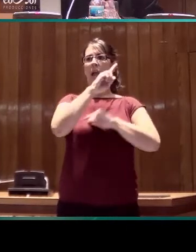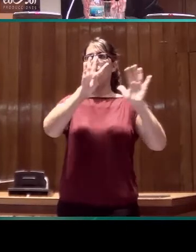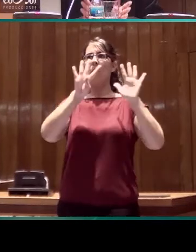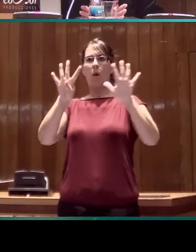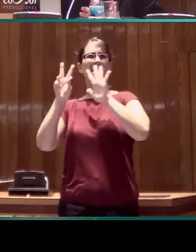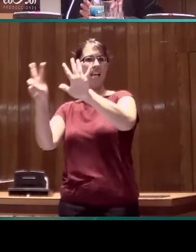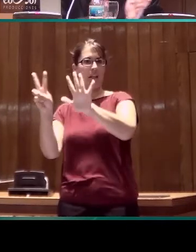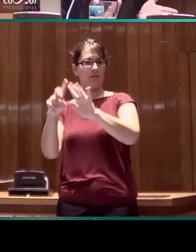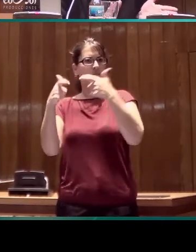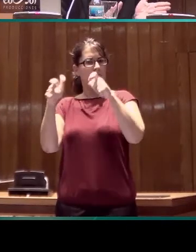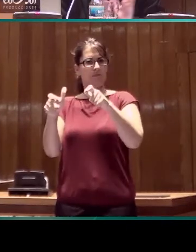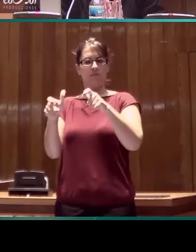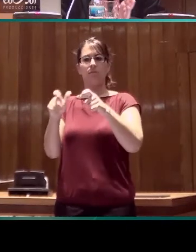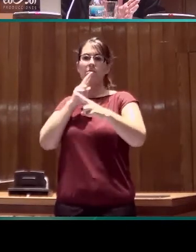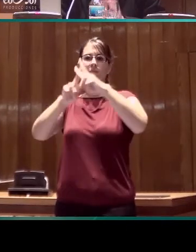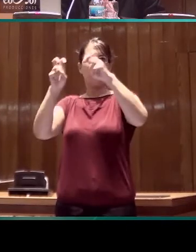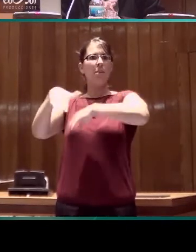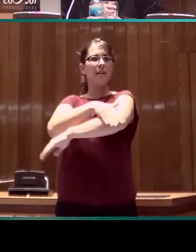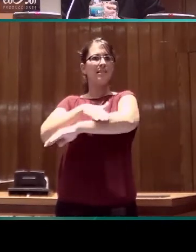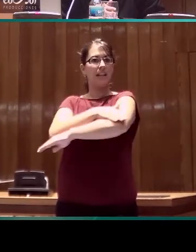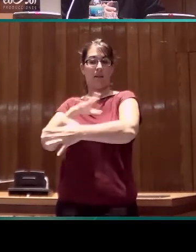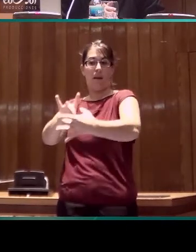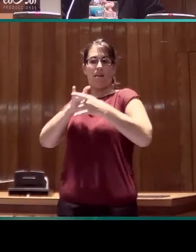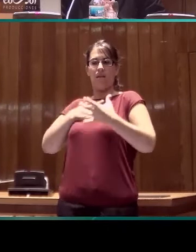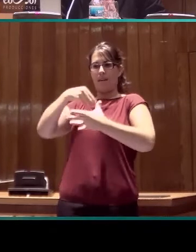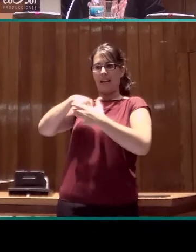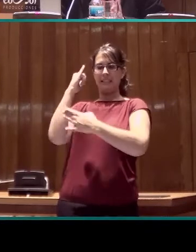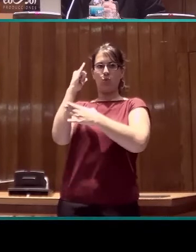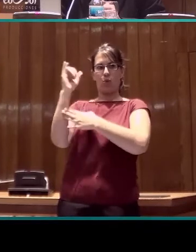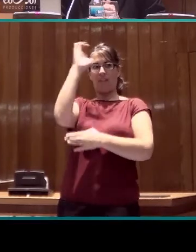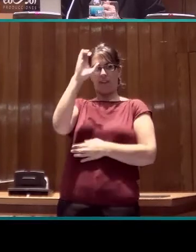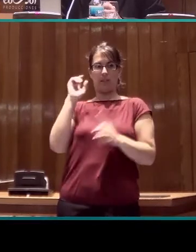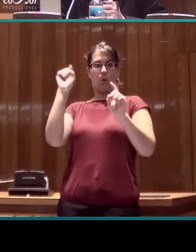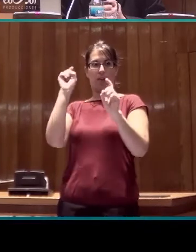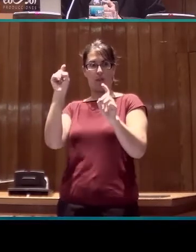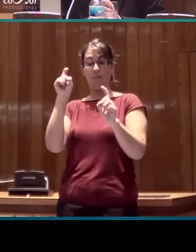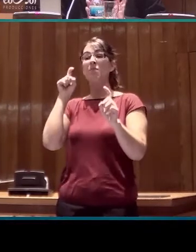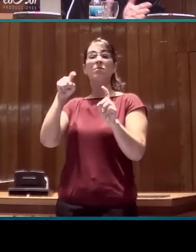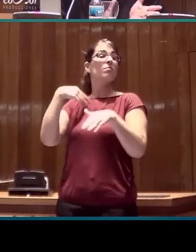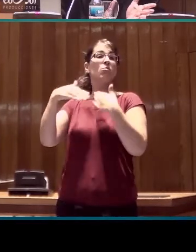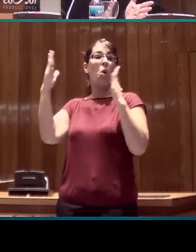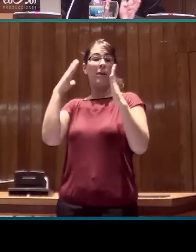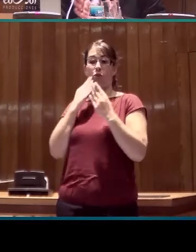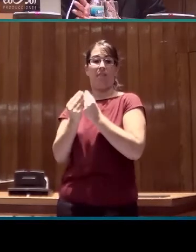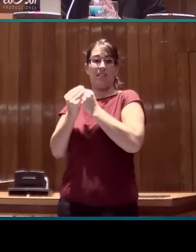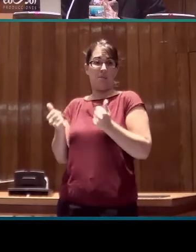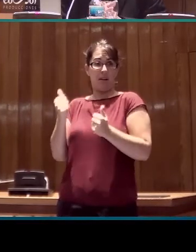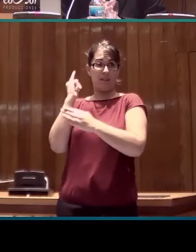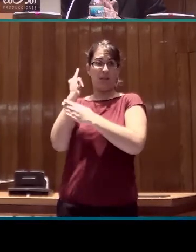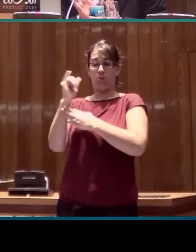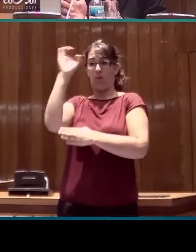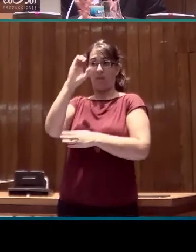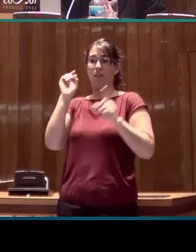unidad administrativa primero del Instituto de Ciencias de la Educación. Cuando desaparece el Instituto de Ciencias de Educación en nuestra universidad,